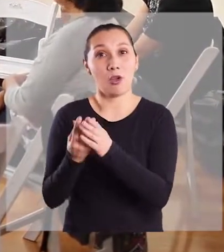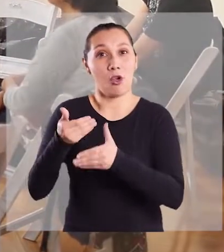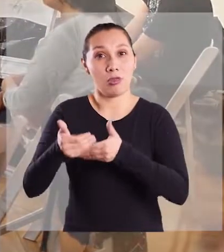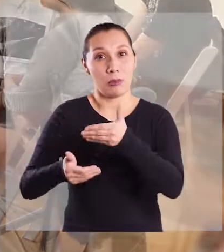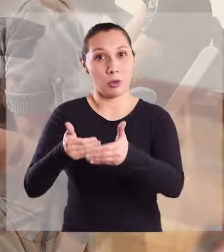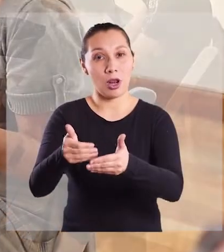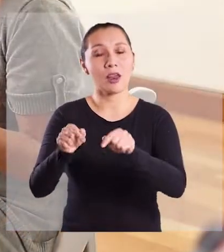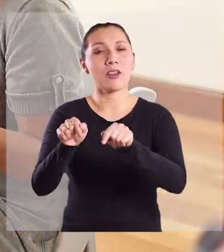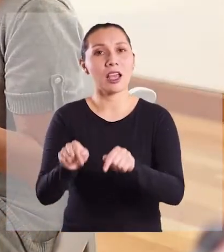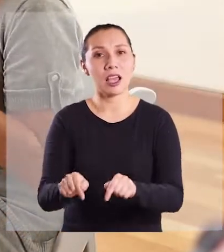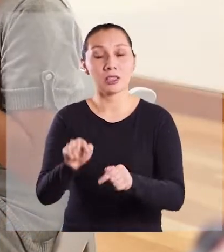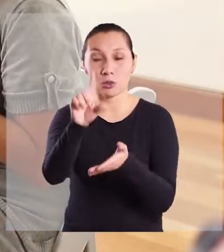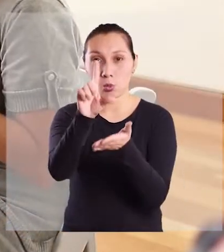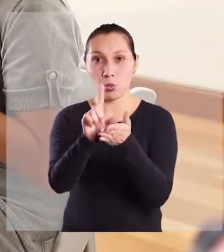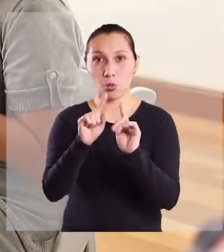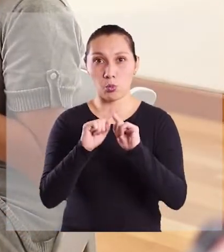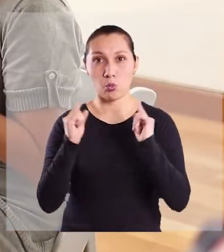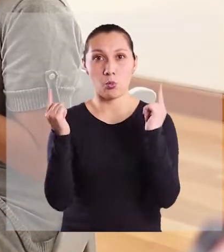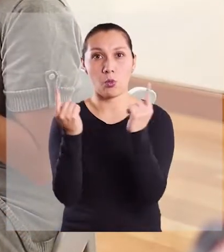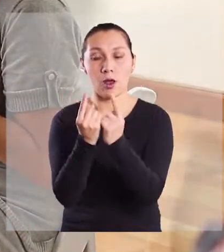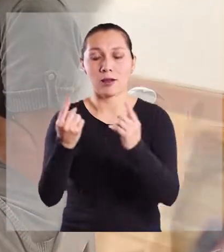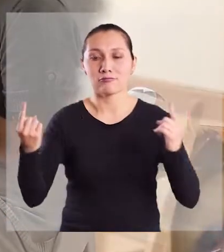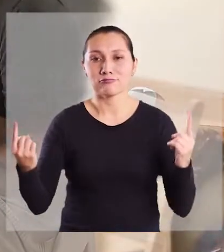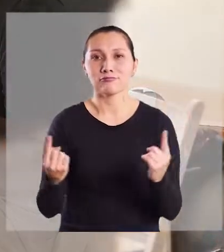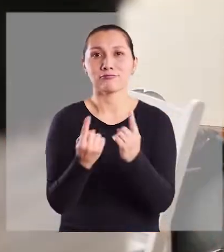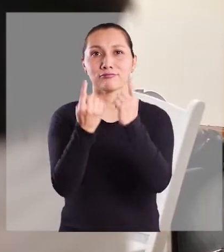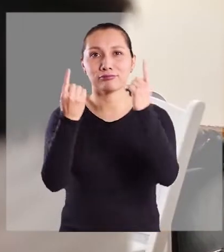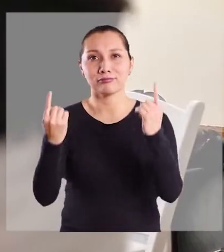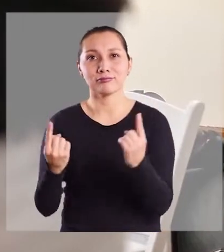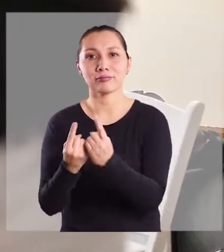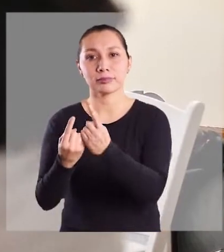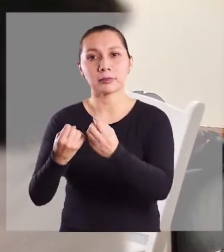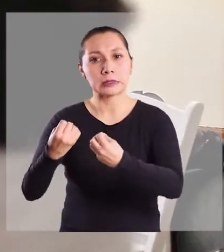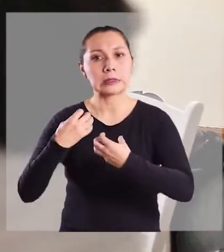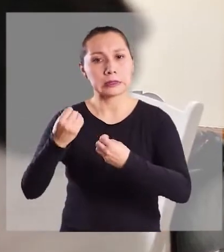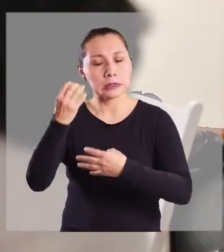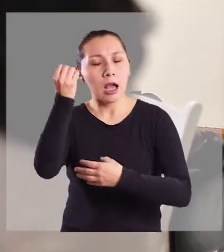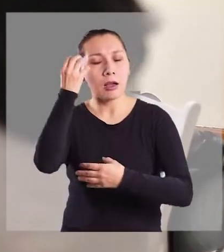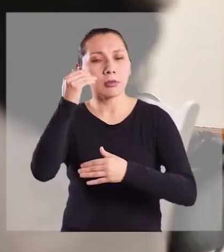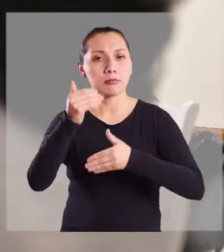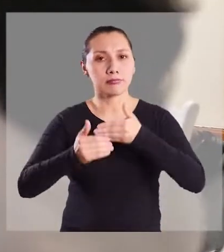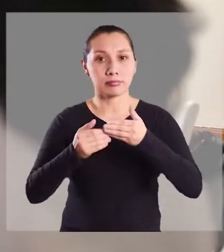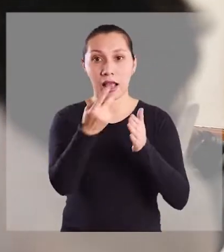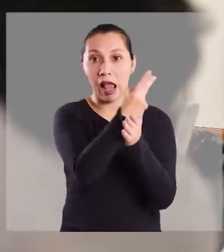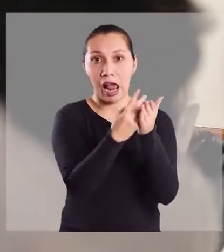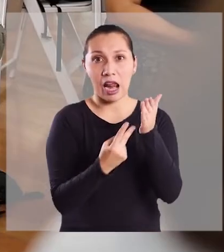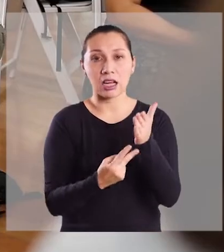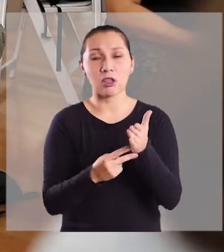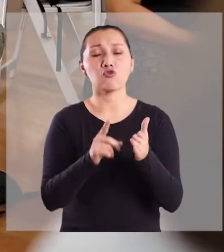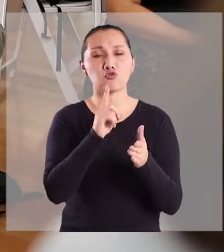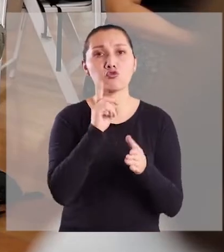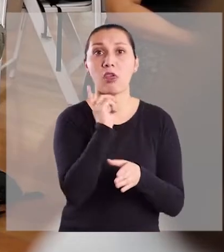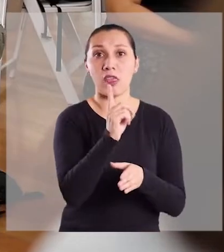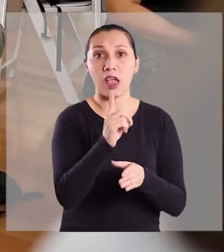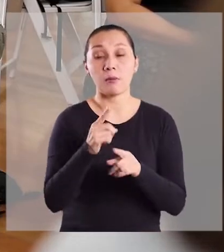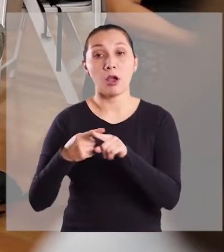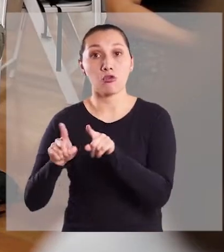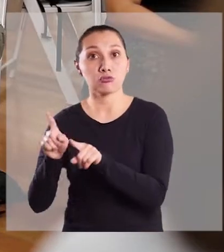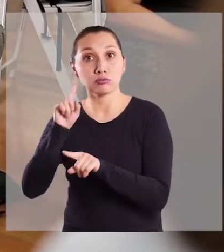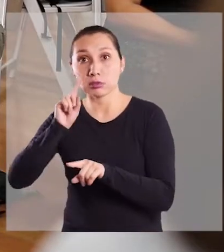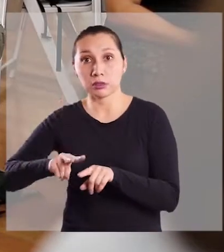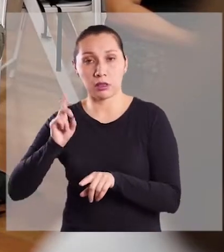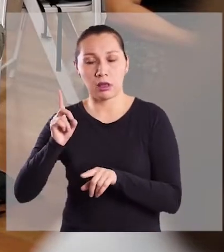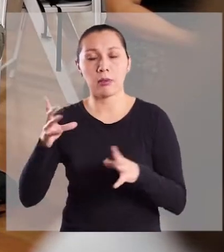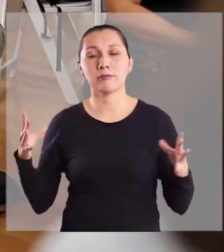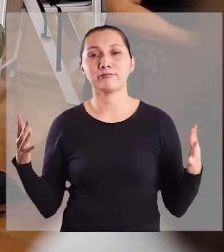Contemporáneo es un espacio de encuentro y de formación entre artistas con discapacidad y